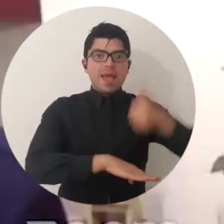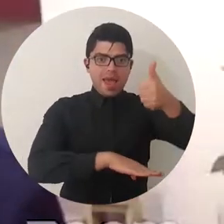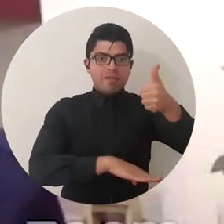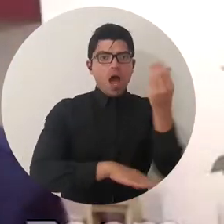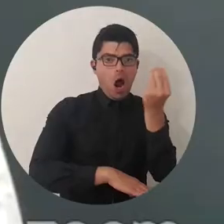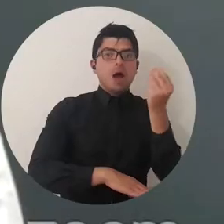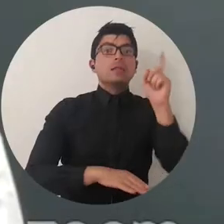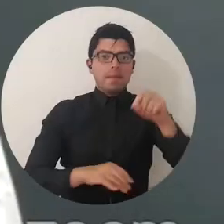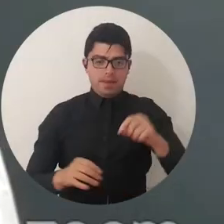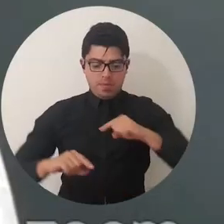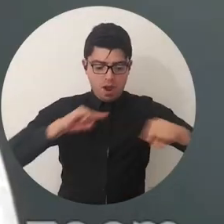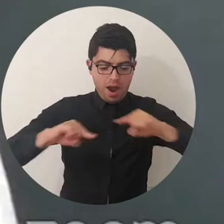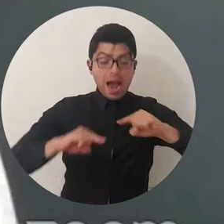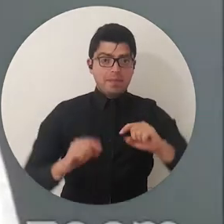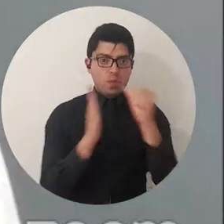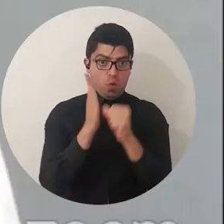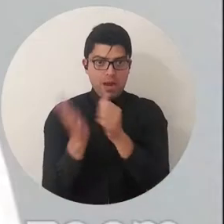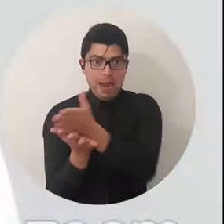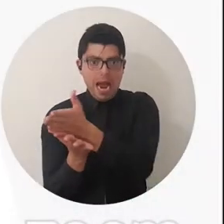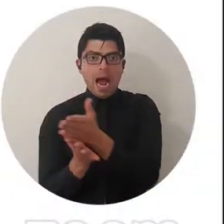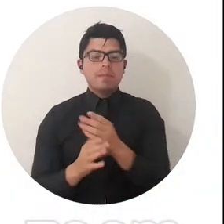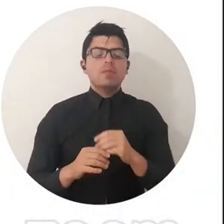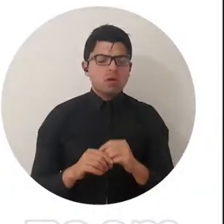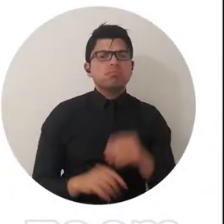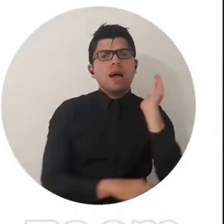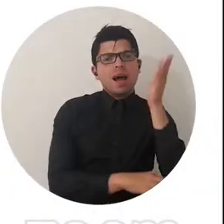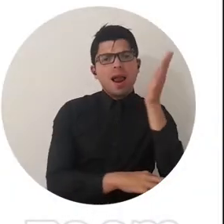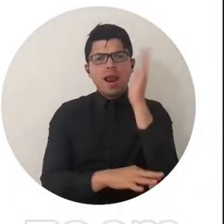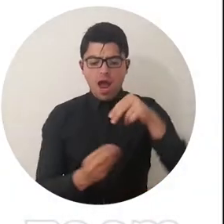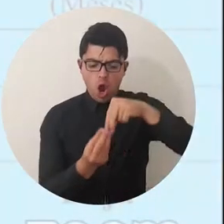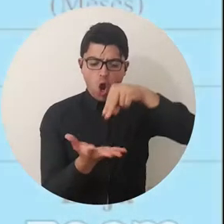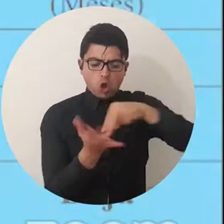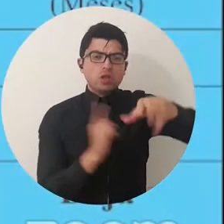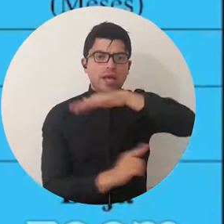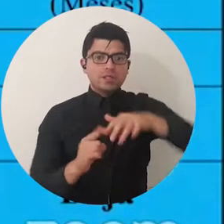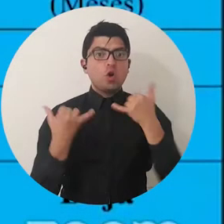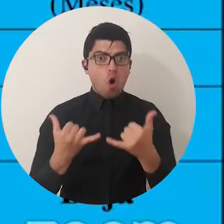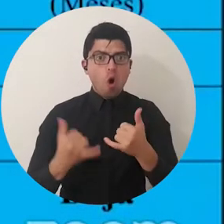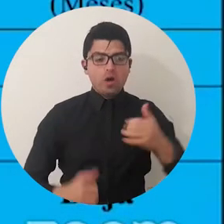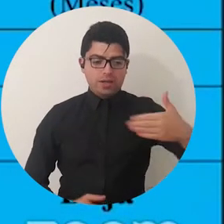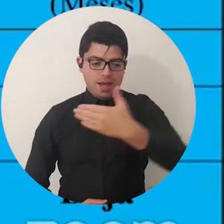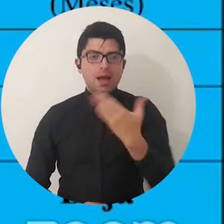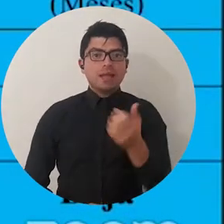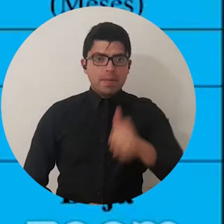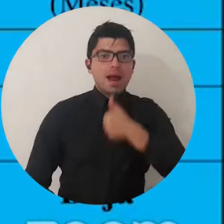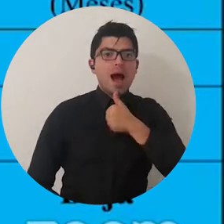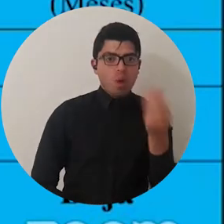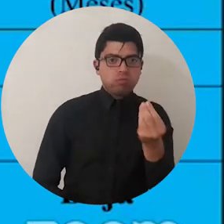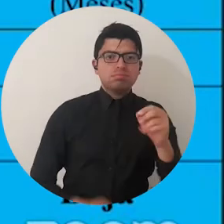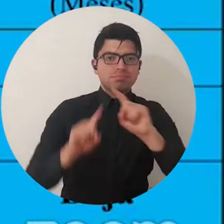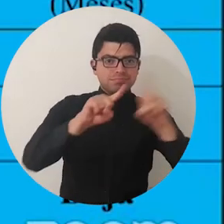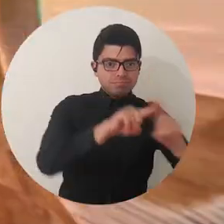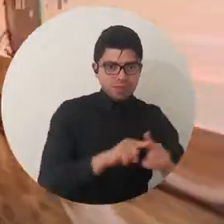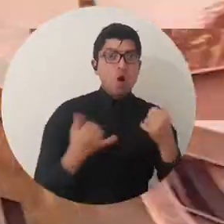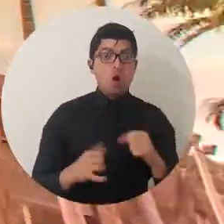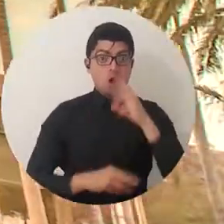de la Facultad y la dirección del programa, se realizó un ciclo de conferencias sobre el contexto actual del sector pesquero y acuícola en Colombia y el